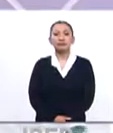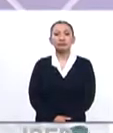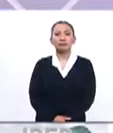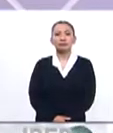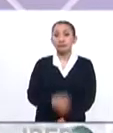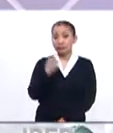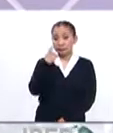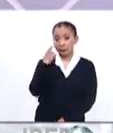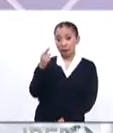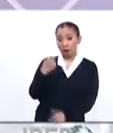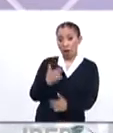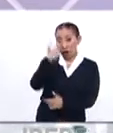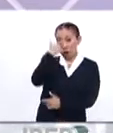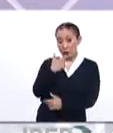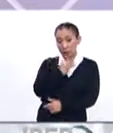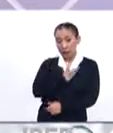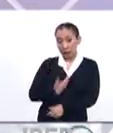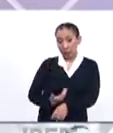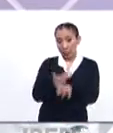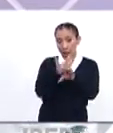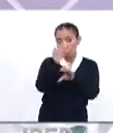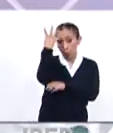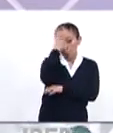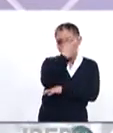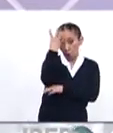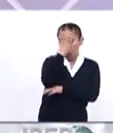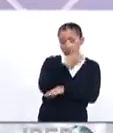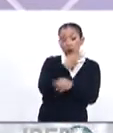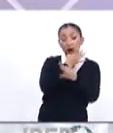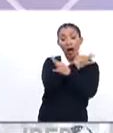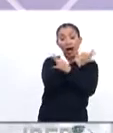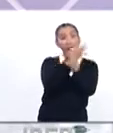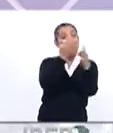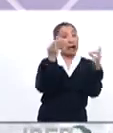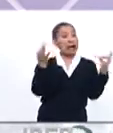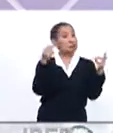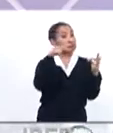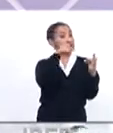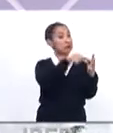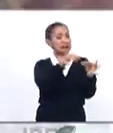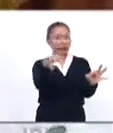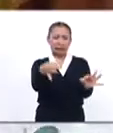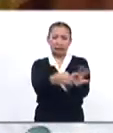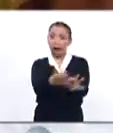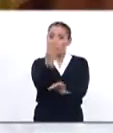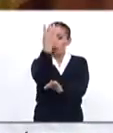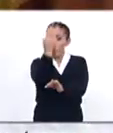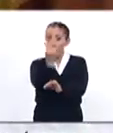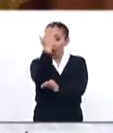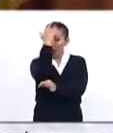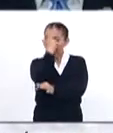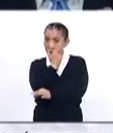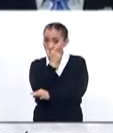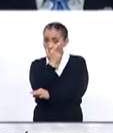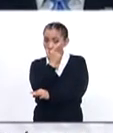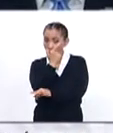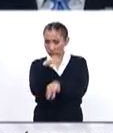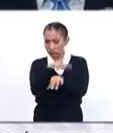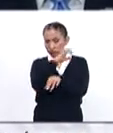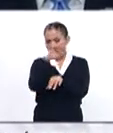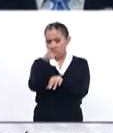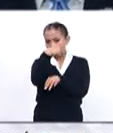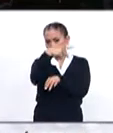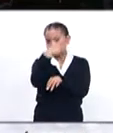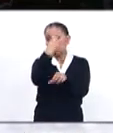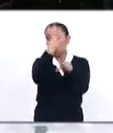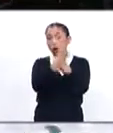Y ojo esta noche porque el presidente de los Estados Unidos, Donald Trump, pronunciará en punto de las 9, hora del Este,